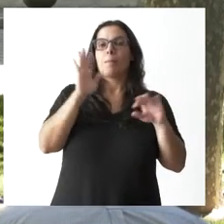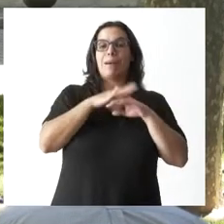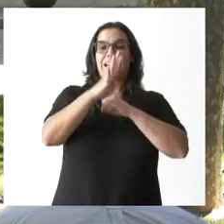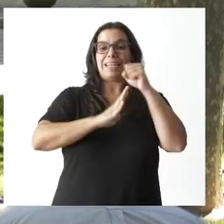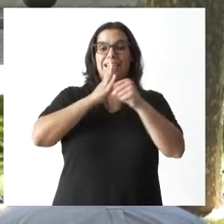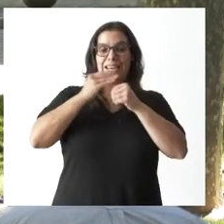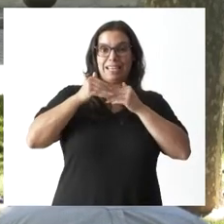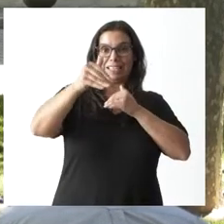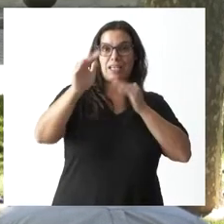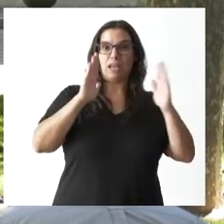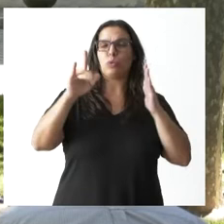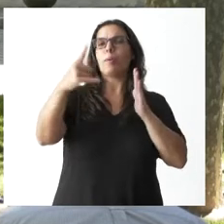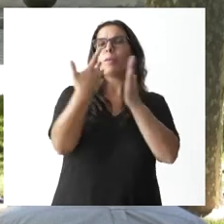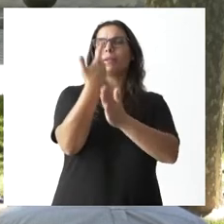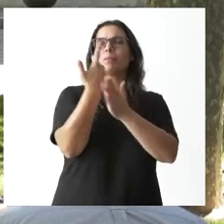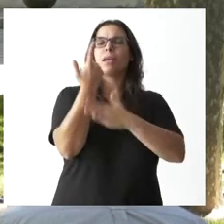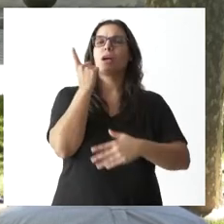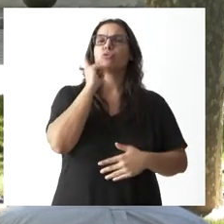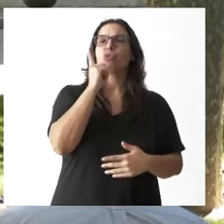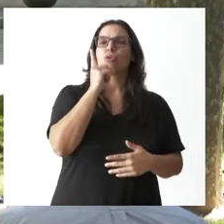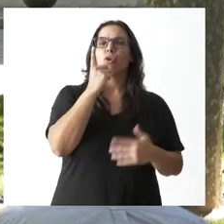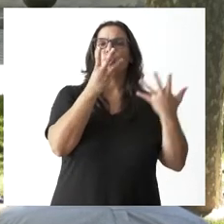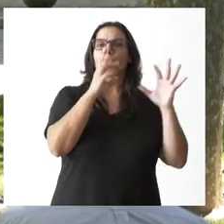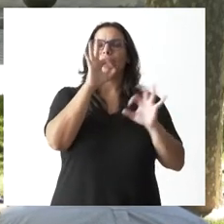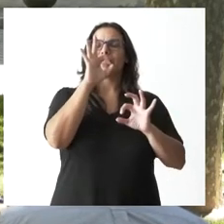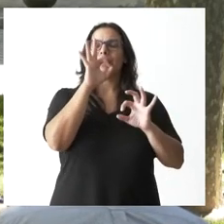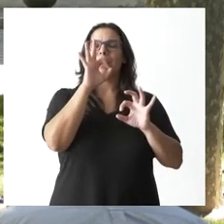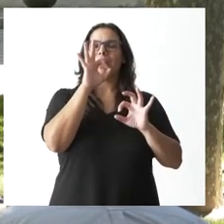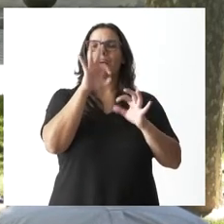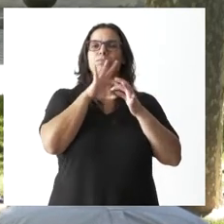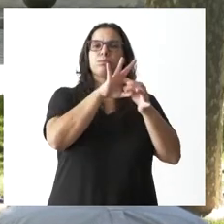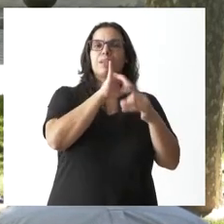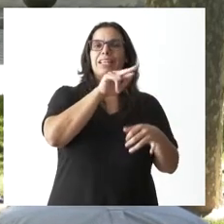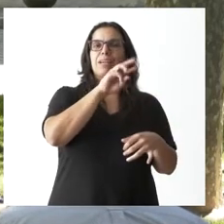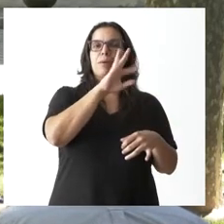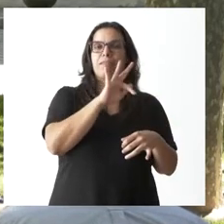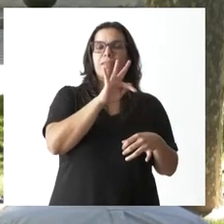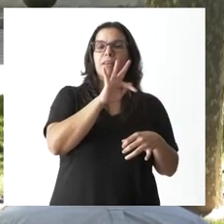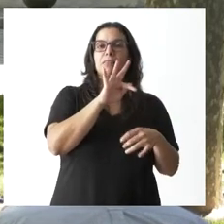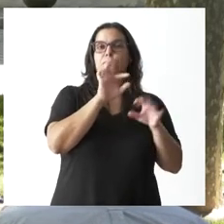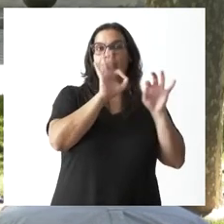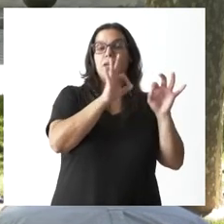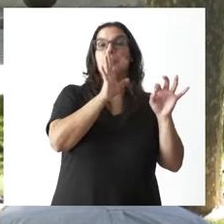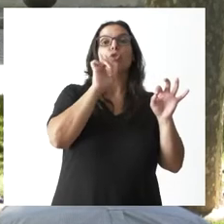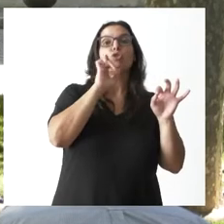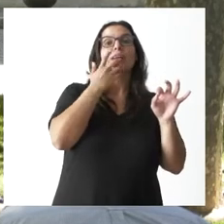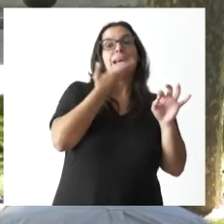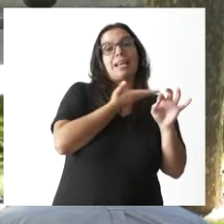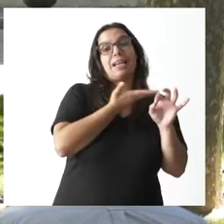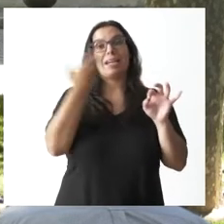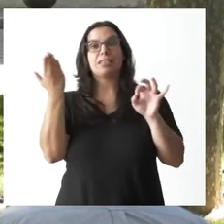nos ha desgranado únicamente los 80 que corresponderían al IRPF. No sé si nos puede desgranar un poco en qué